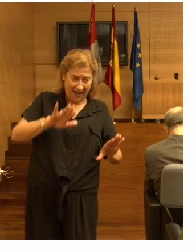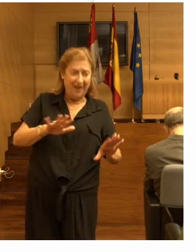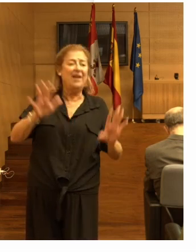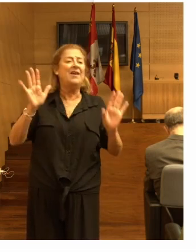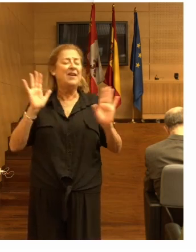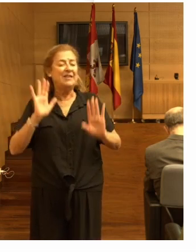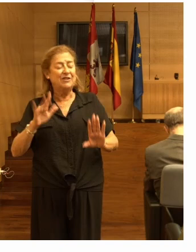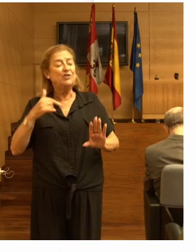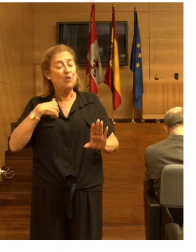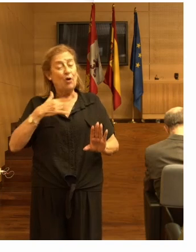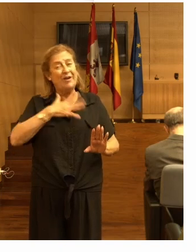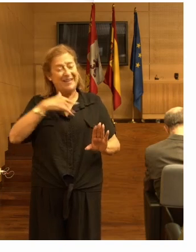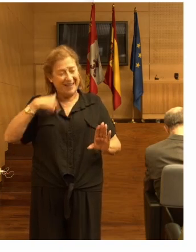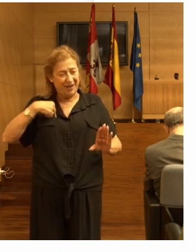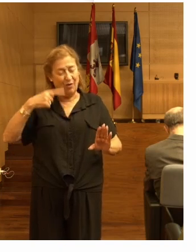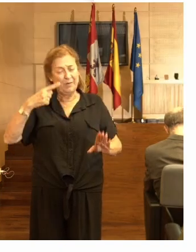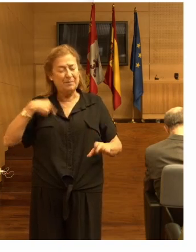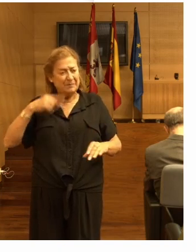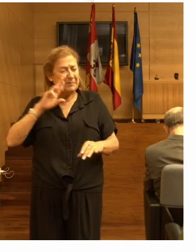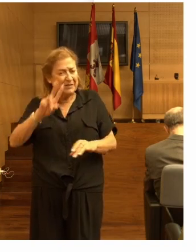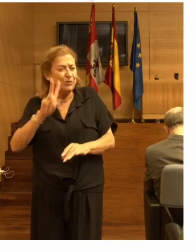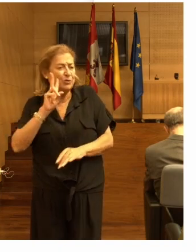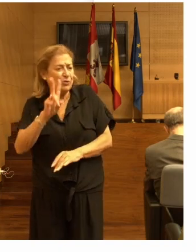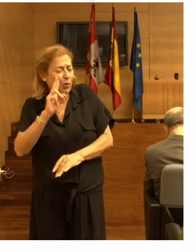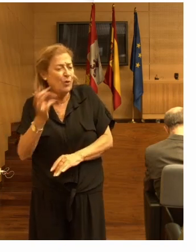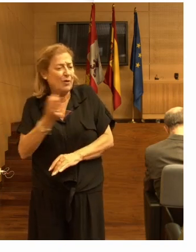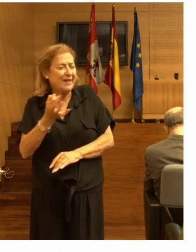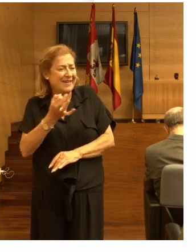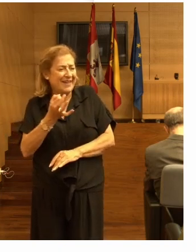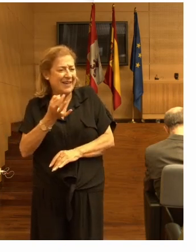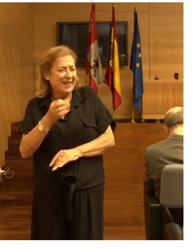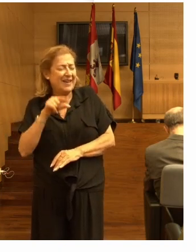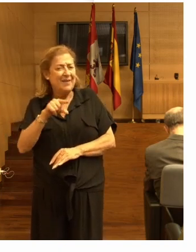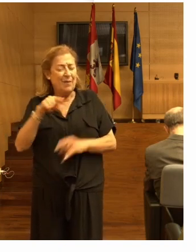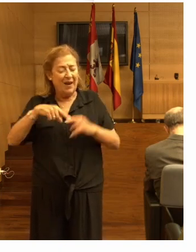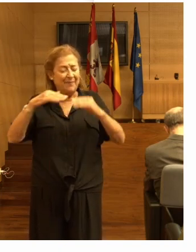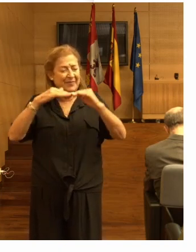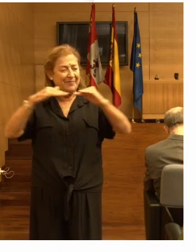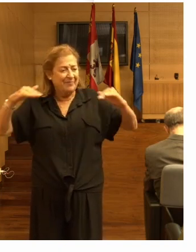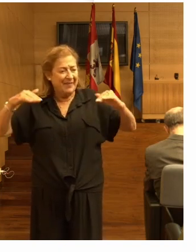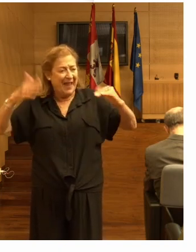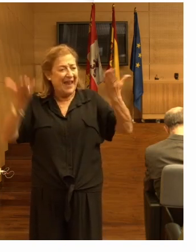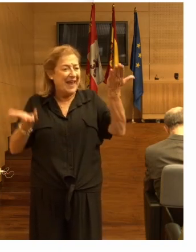Pero sí que hemos observado ese equilibrio.